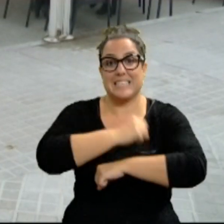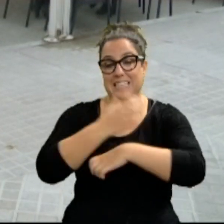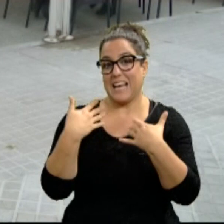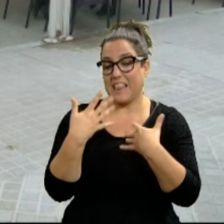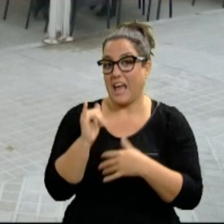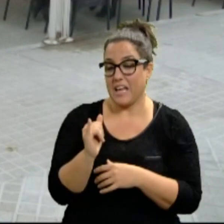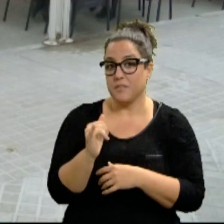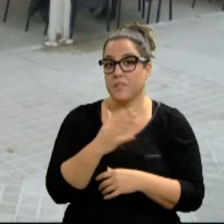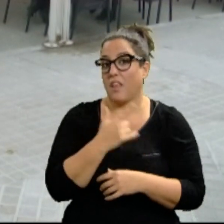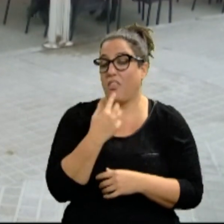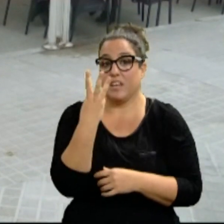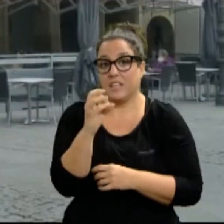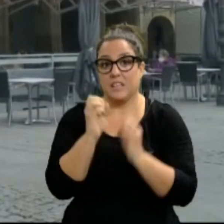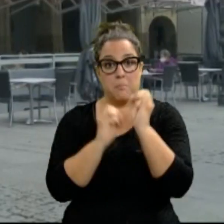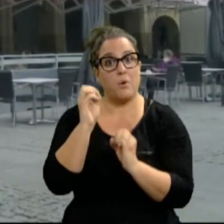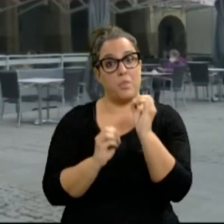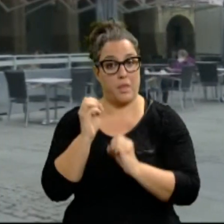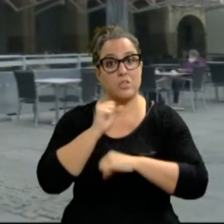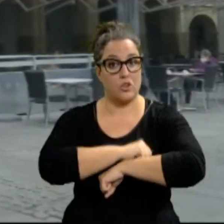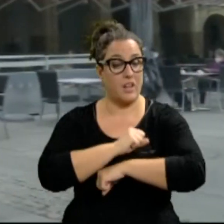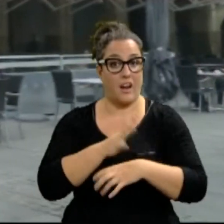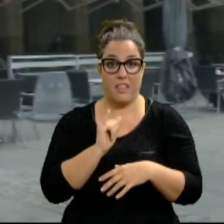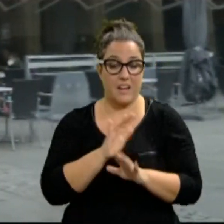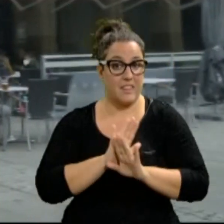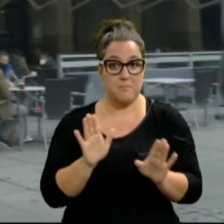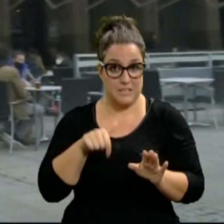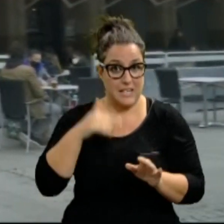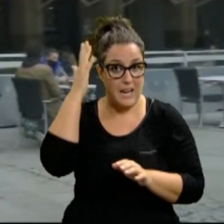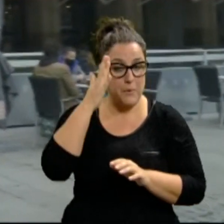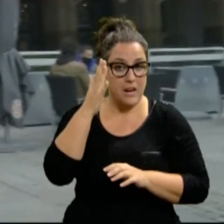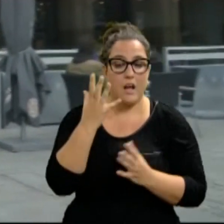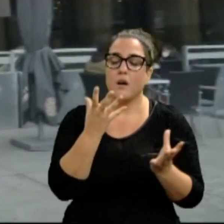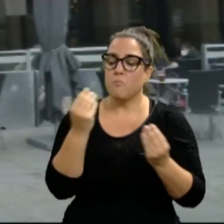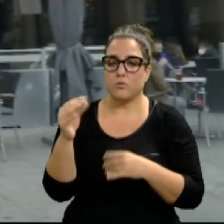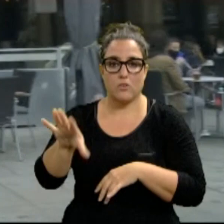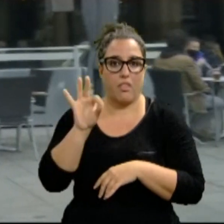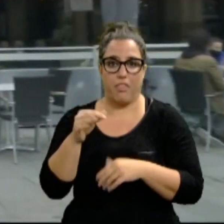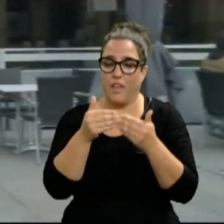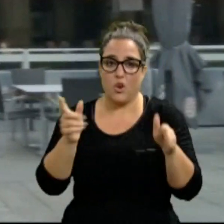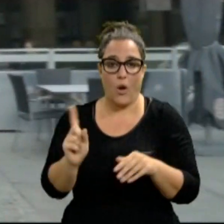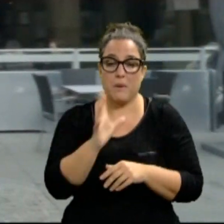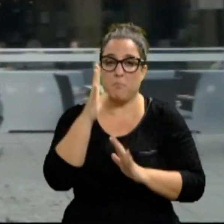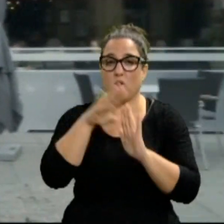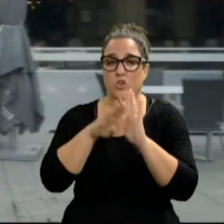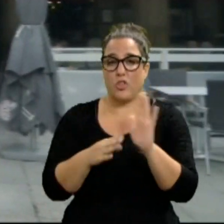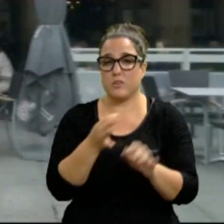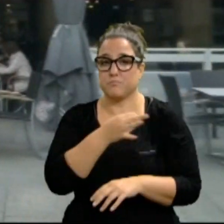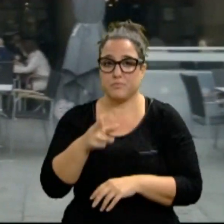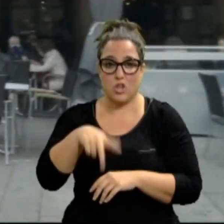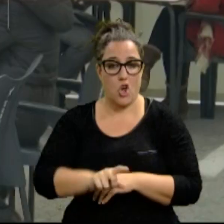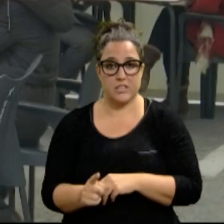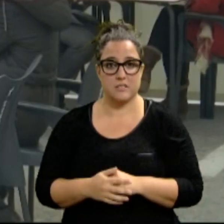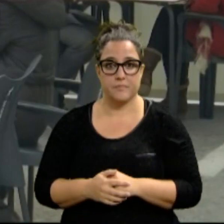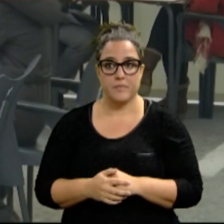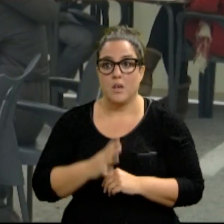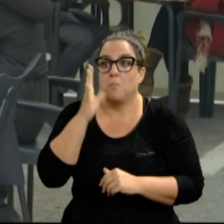% de los locales navarros tienen habilitados este tipo de espacios. Muchos han decidido no abrir porque las condiciones no son adecuadas. Porque no son